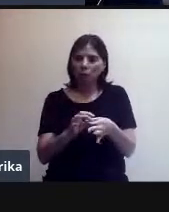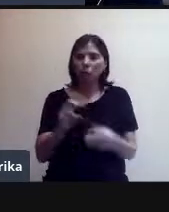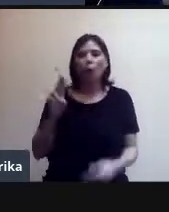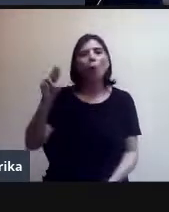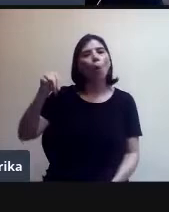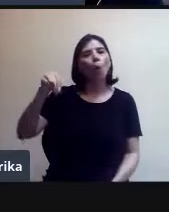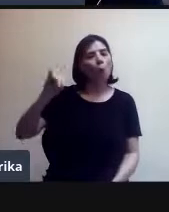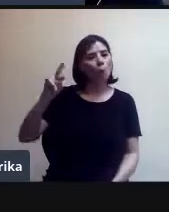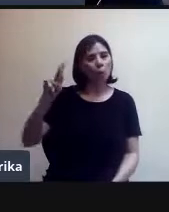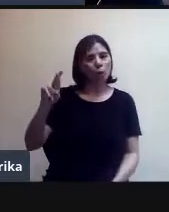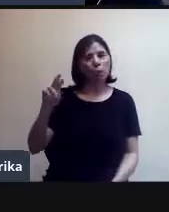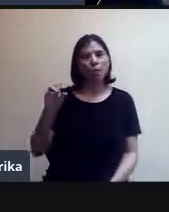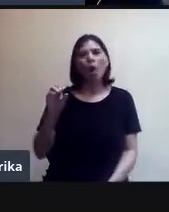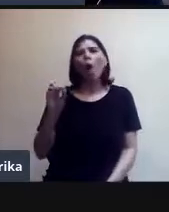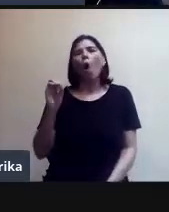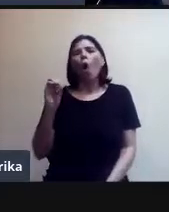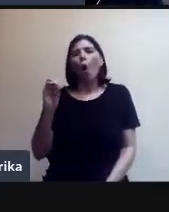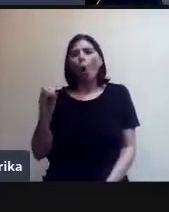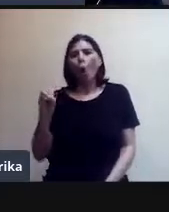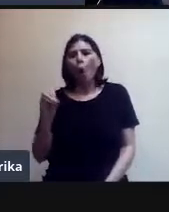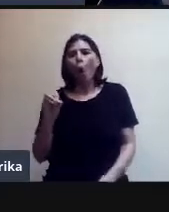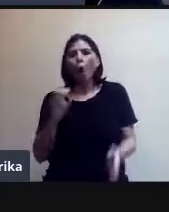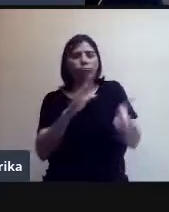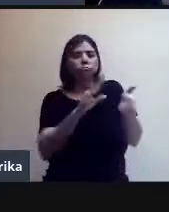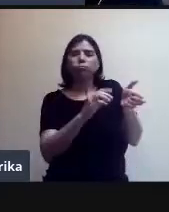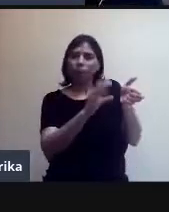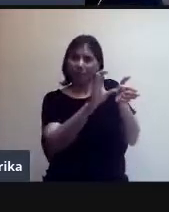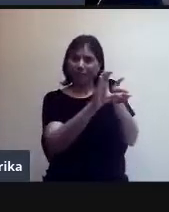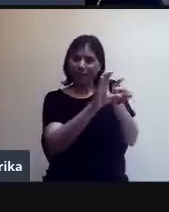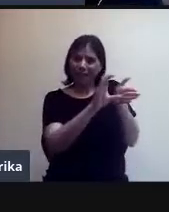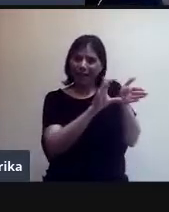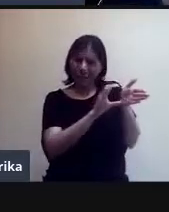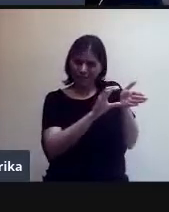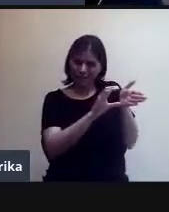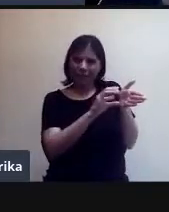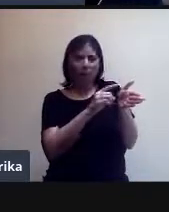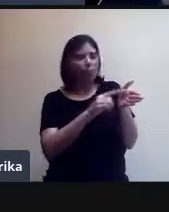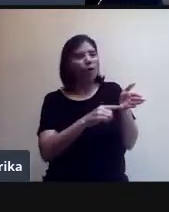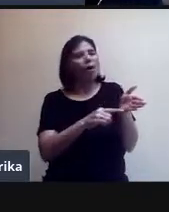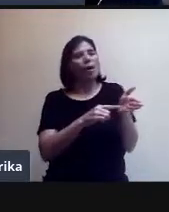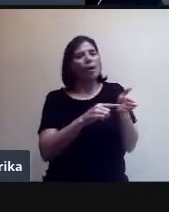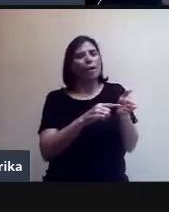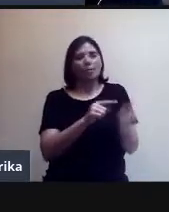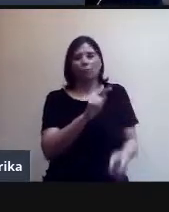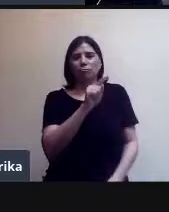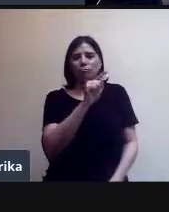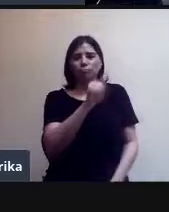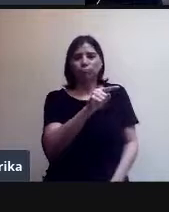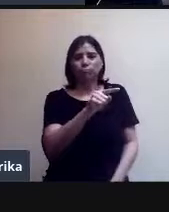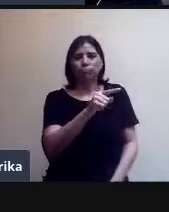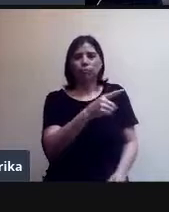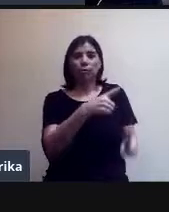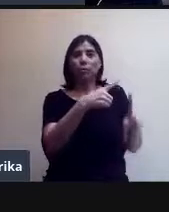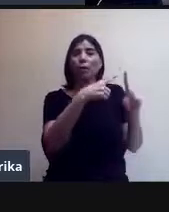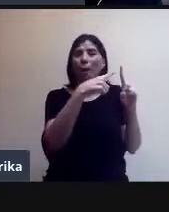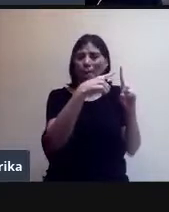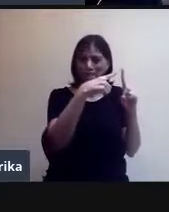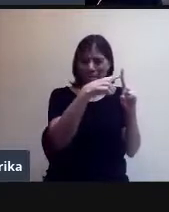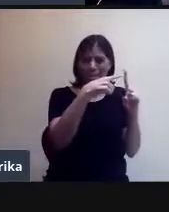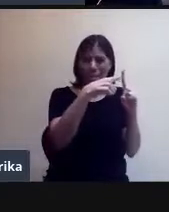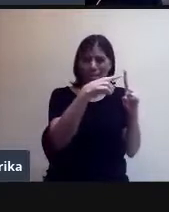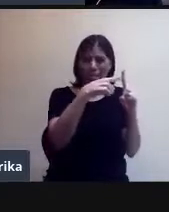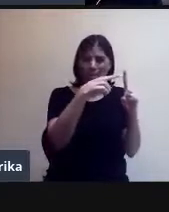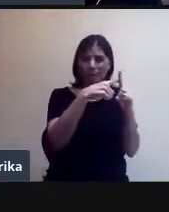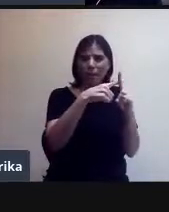desde el calendario nosotros podemos dar clic a la opción más. Lo voy a hacer en vivo un poquito más adelante. Y